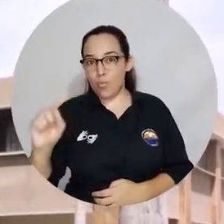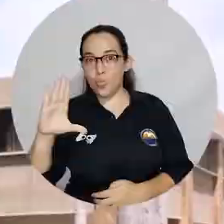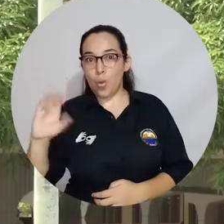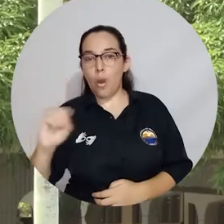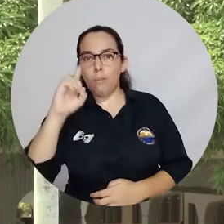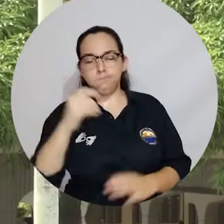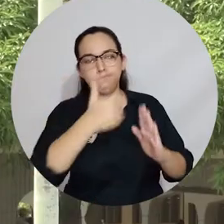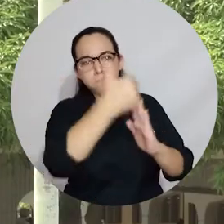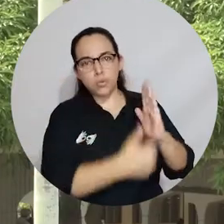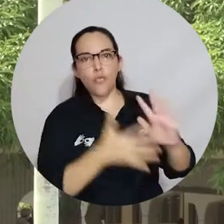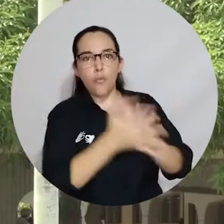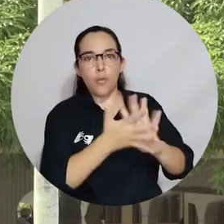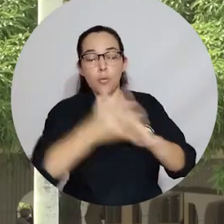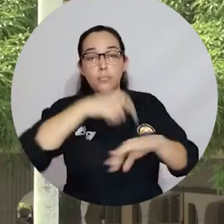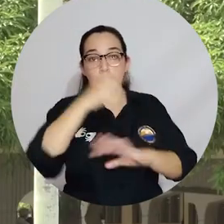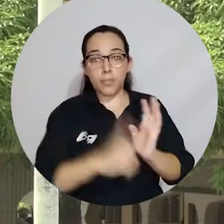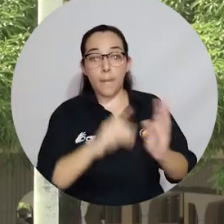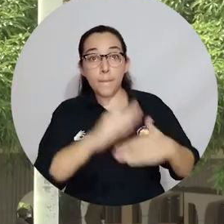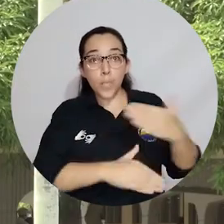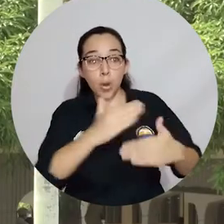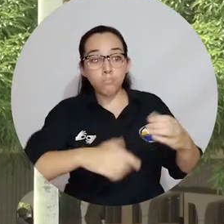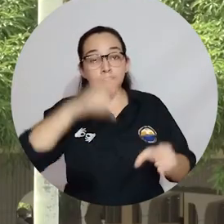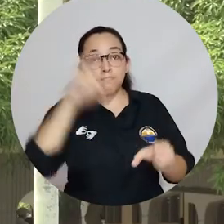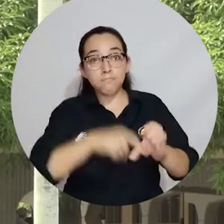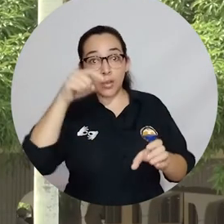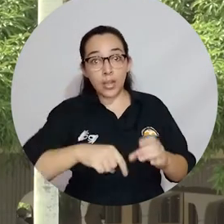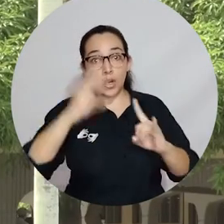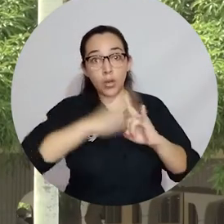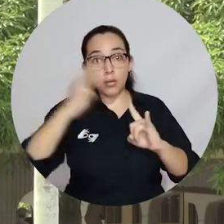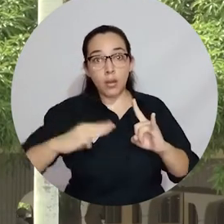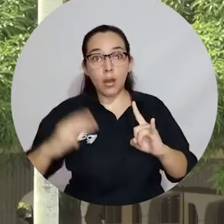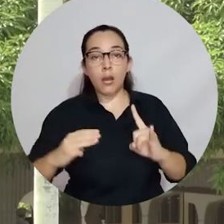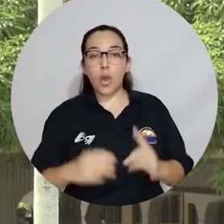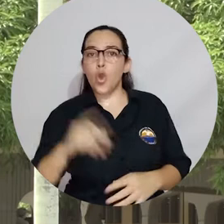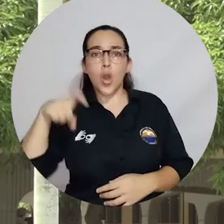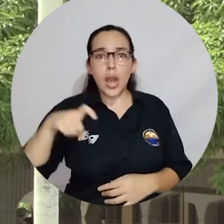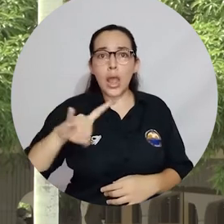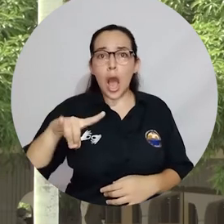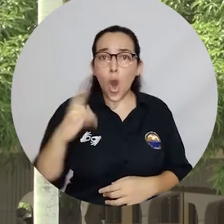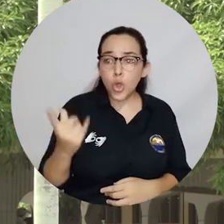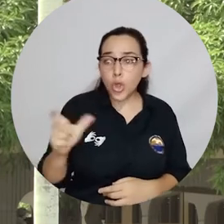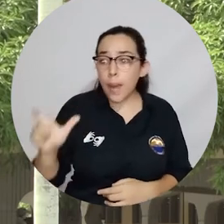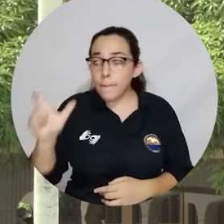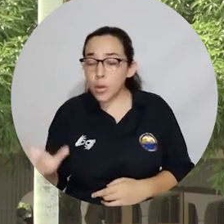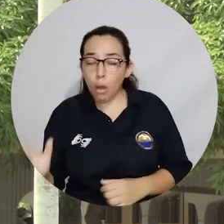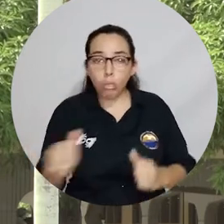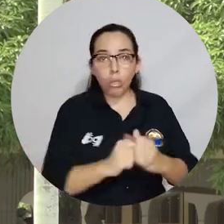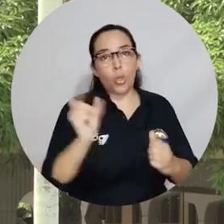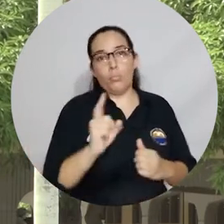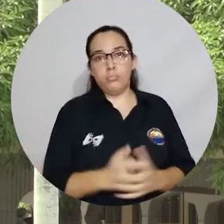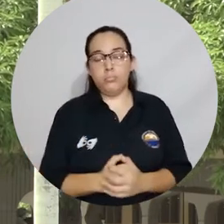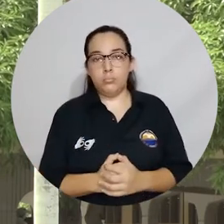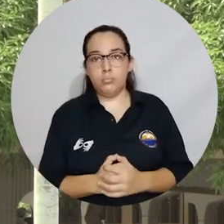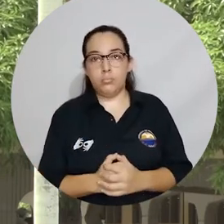Para el proceso de admisión en la Universidad Magdalena no se necesitan intermediarios. El ingreso es netamente por su